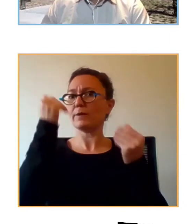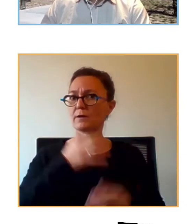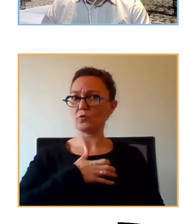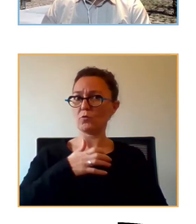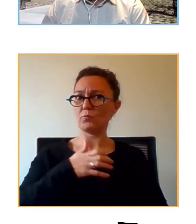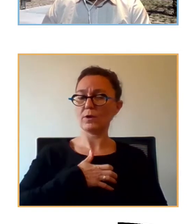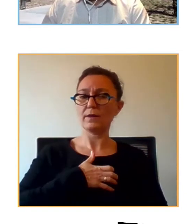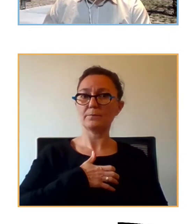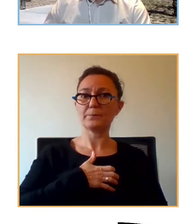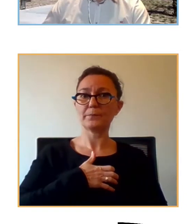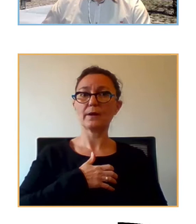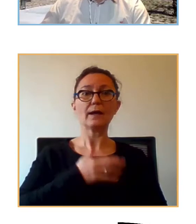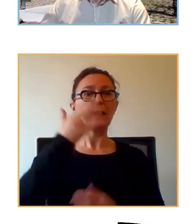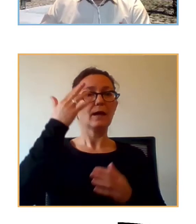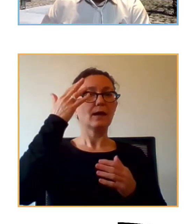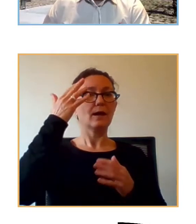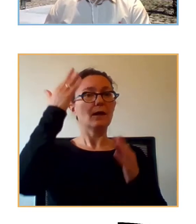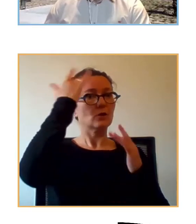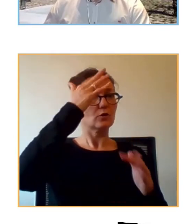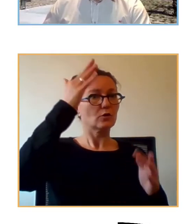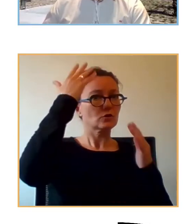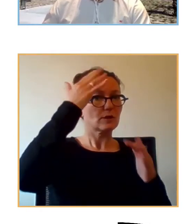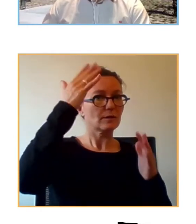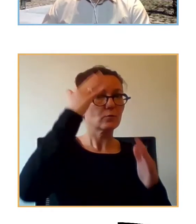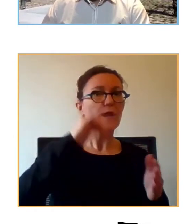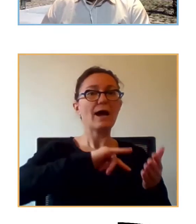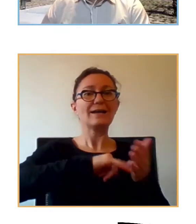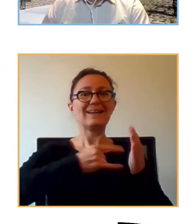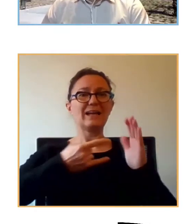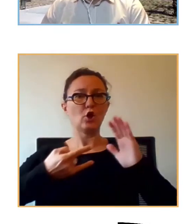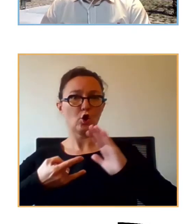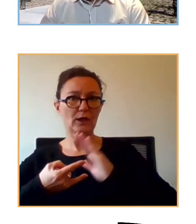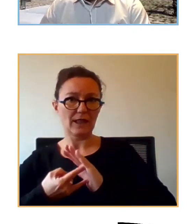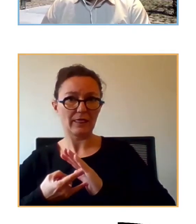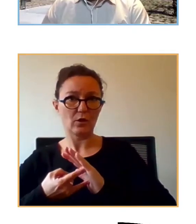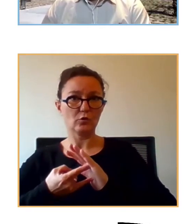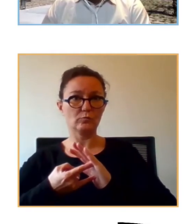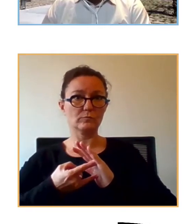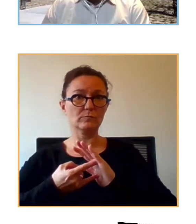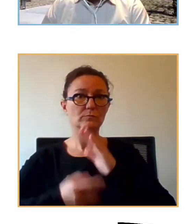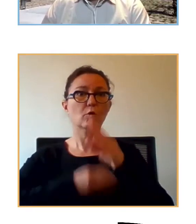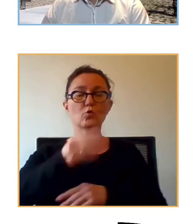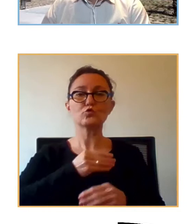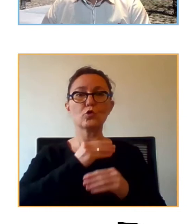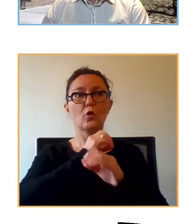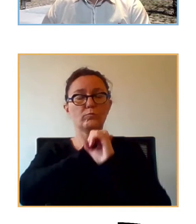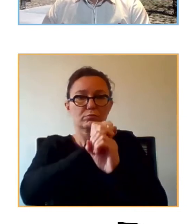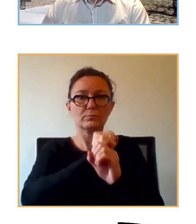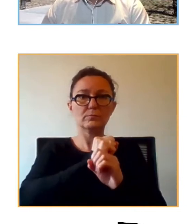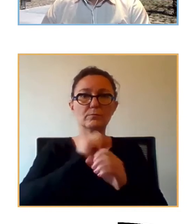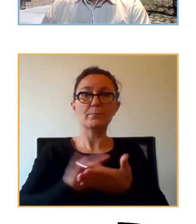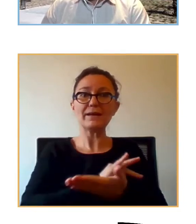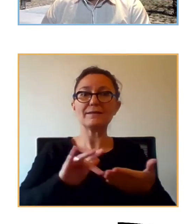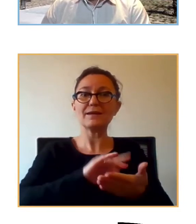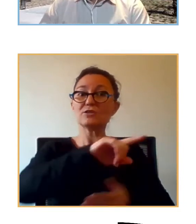una adolescentización una pavelización una tecnologización en las pantallas todo esto está afectando son